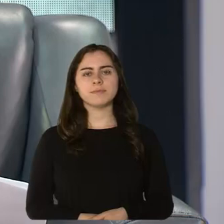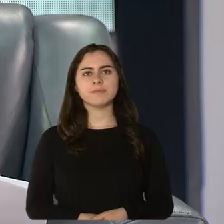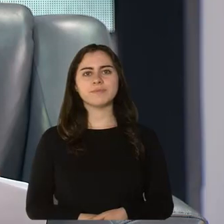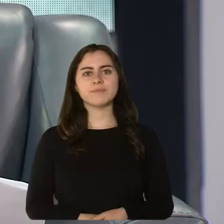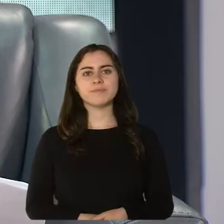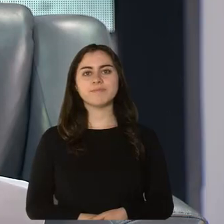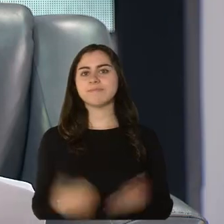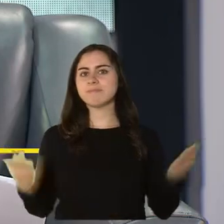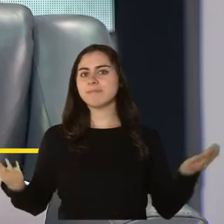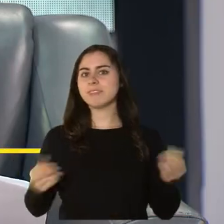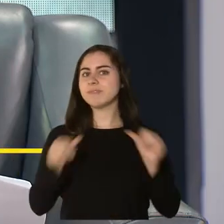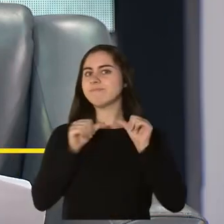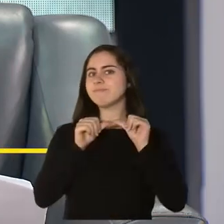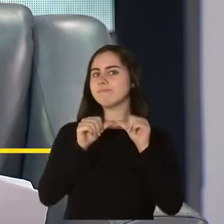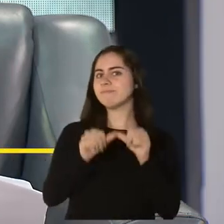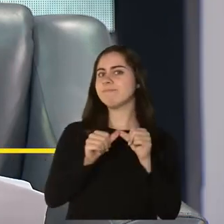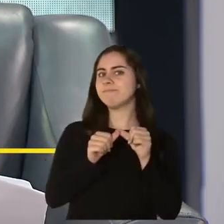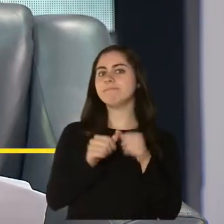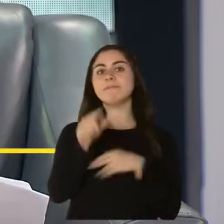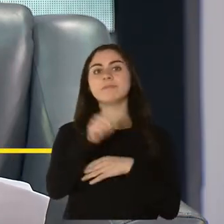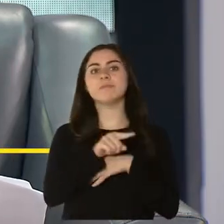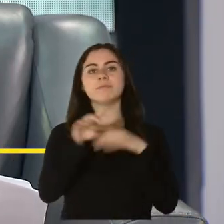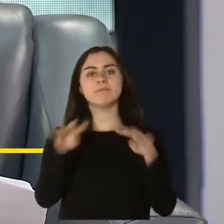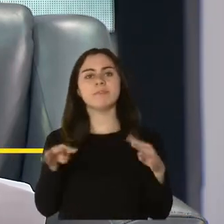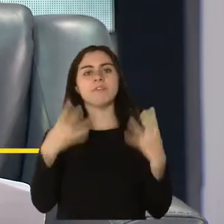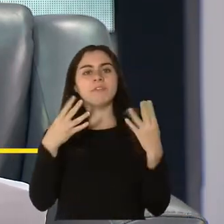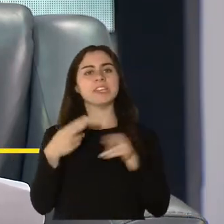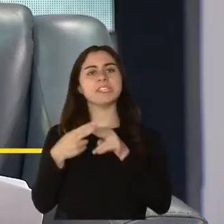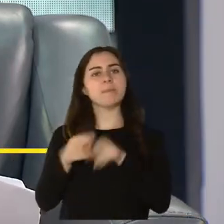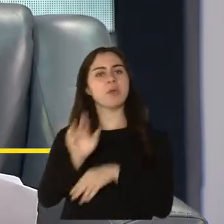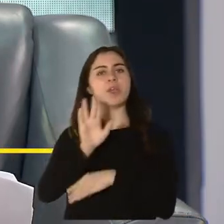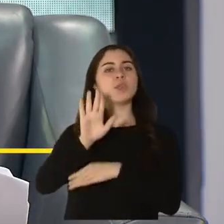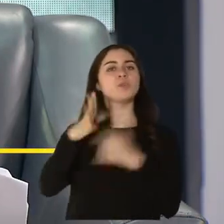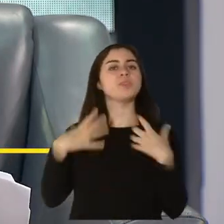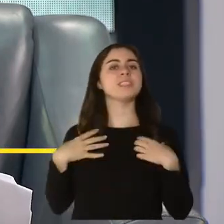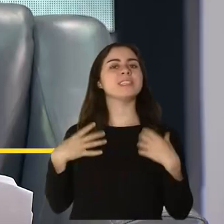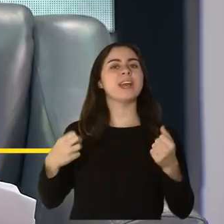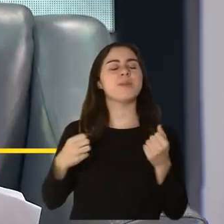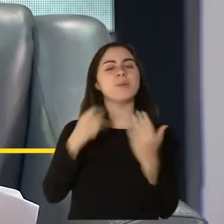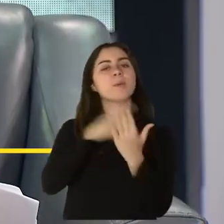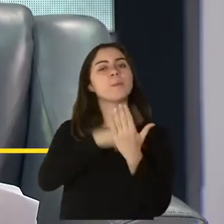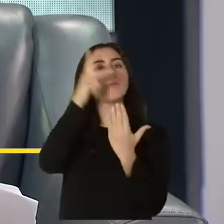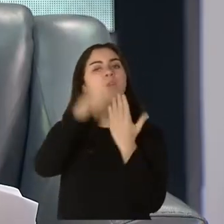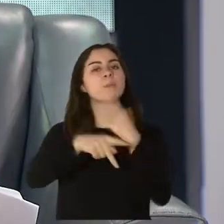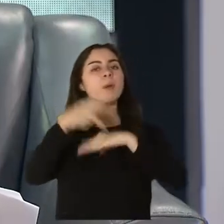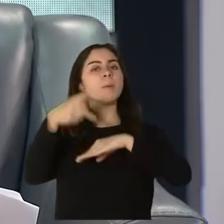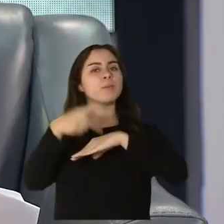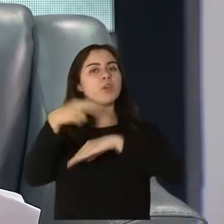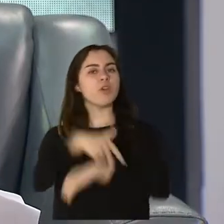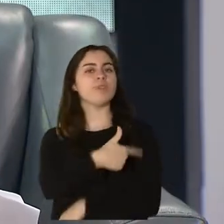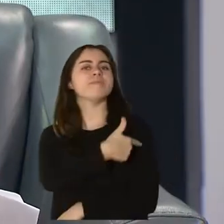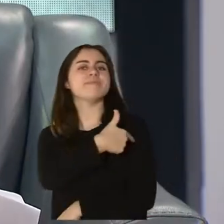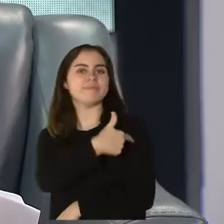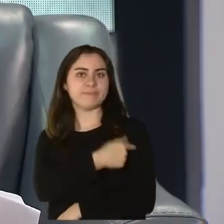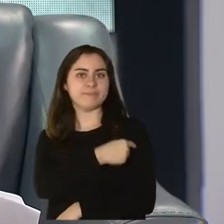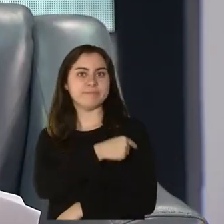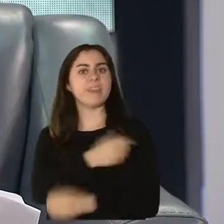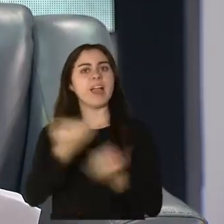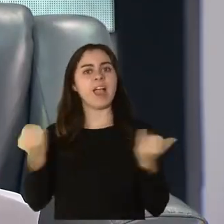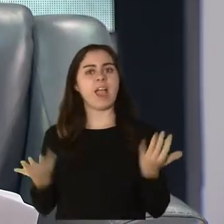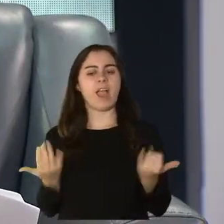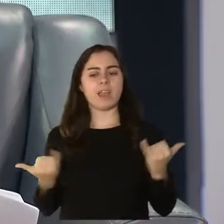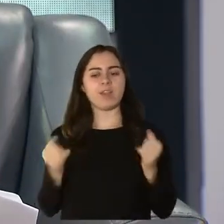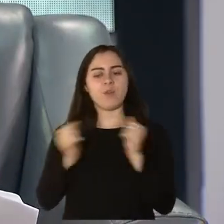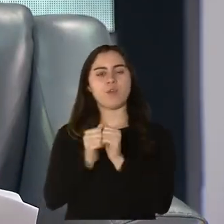Y seguimos aquí conectados con tu salud y el programa Puerto Rico se vacuna. Con nosotros en esta ocasión la doctora